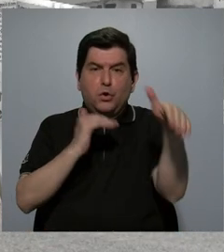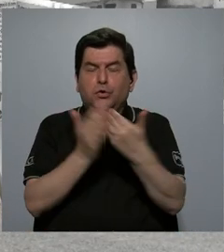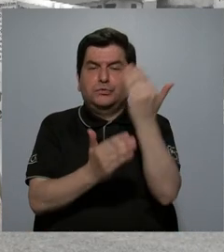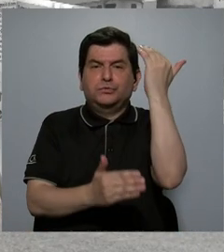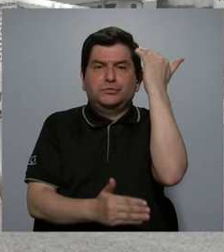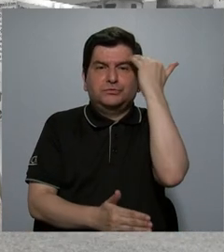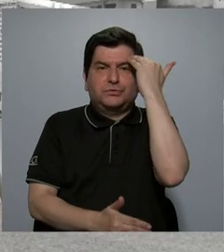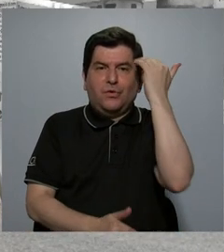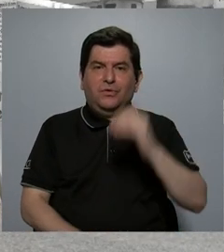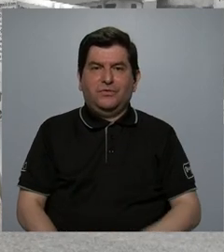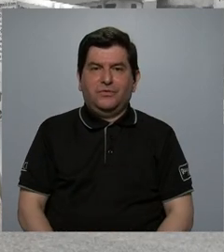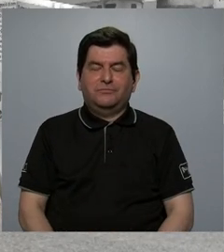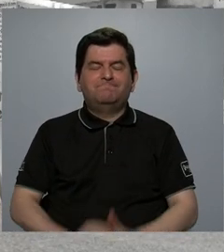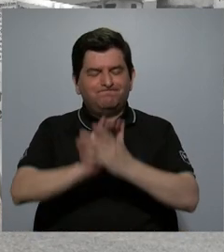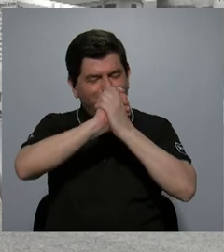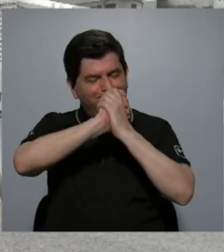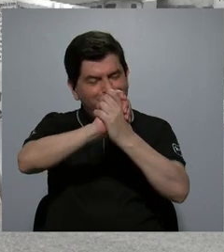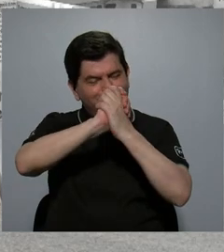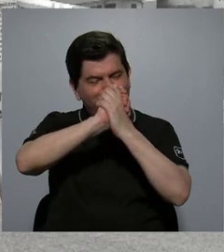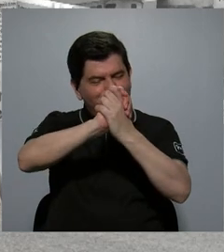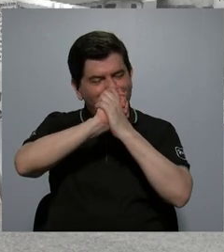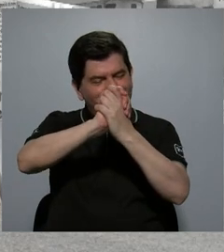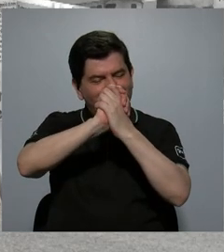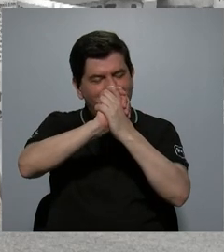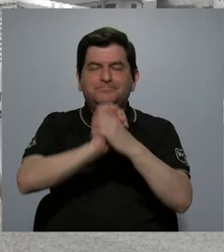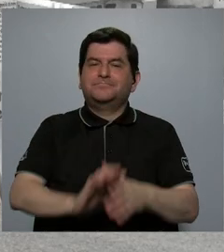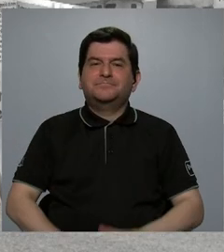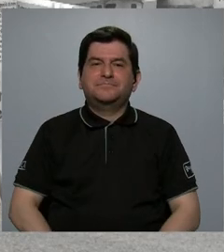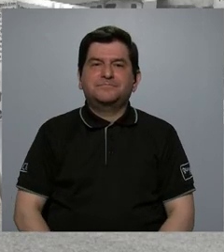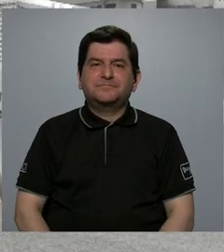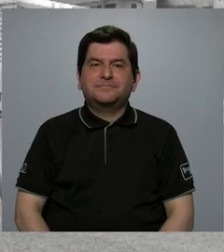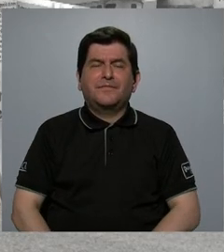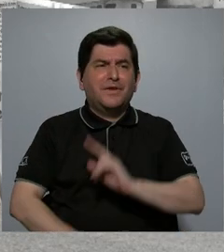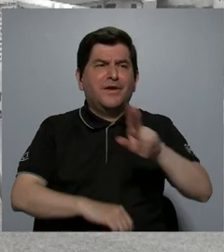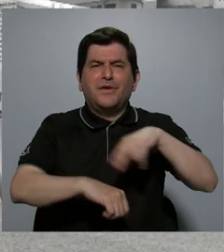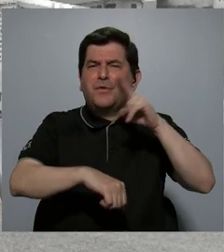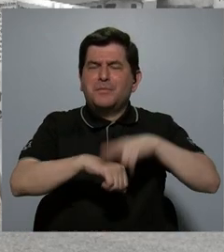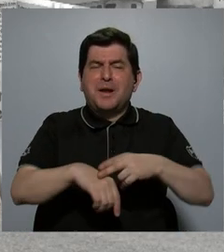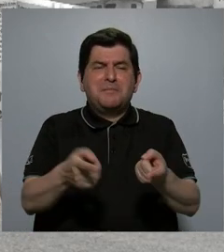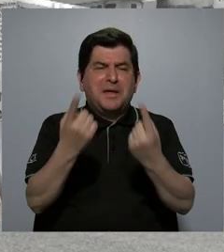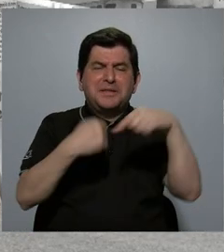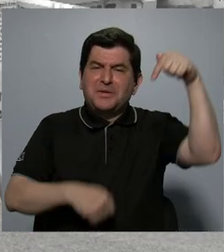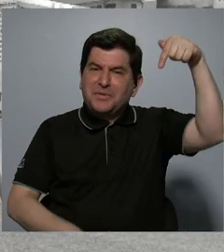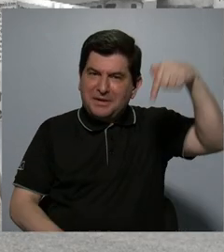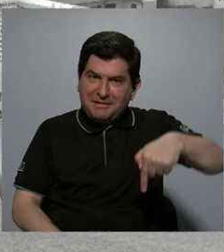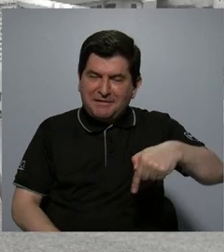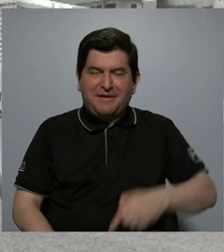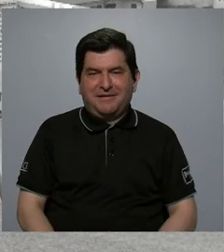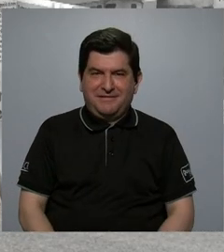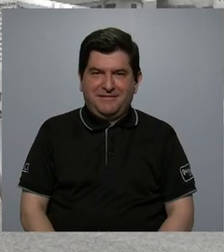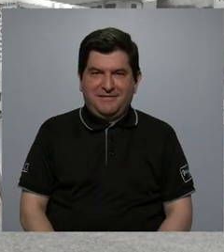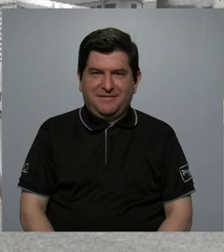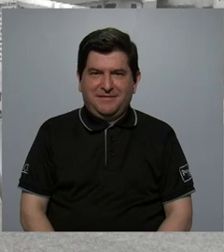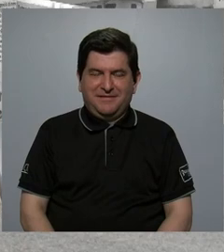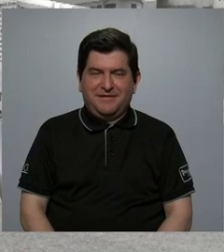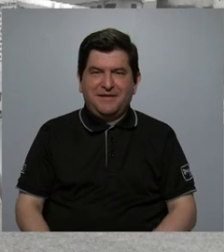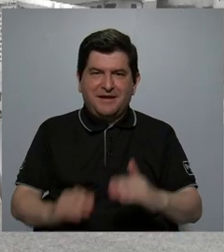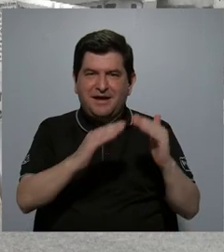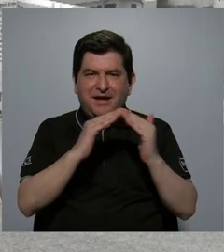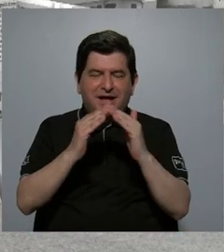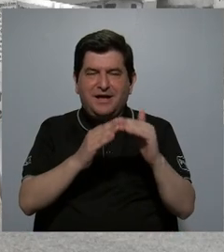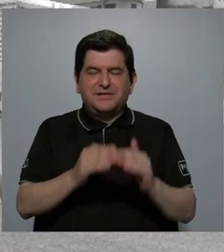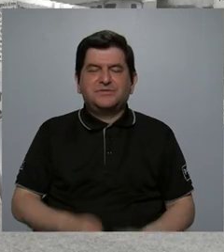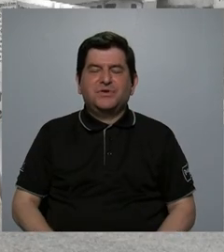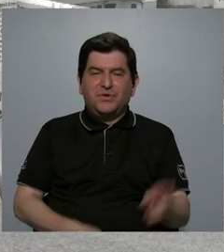su conocimiento. Hay que felicitar que, generalmente, vienen aquí, a la sede universitaria